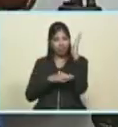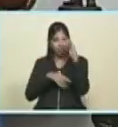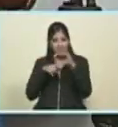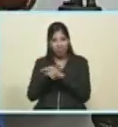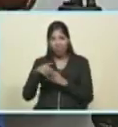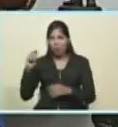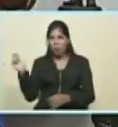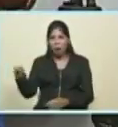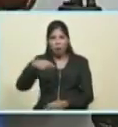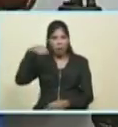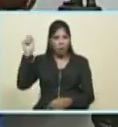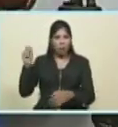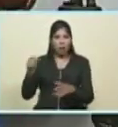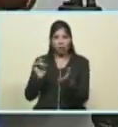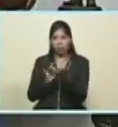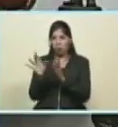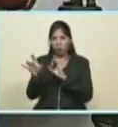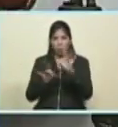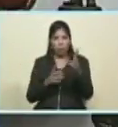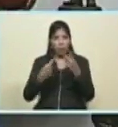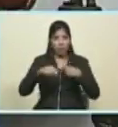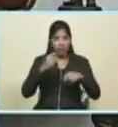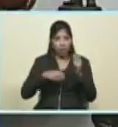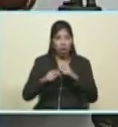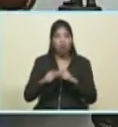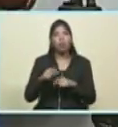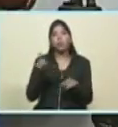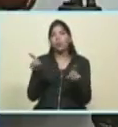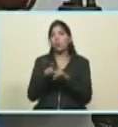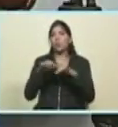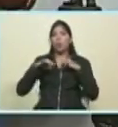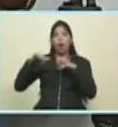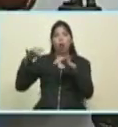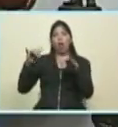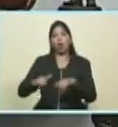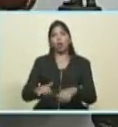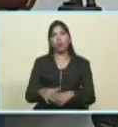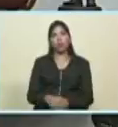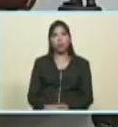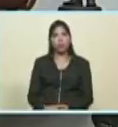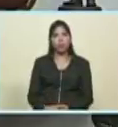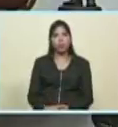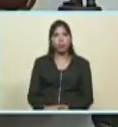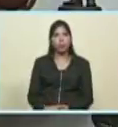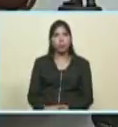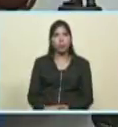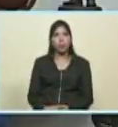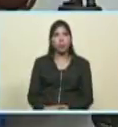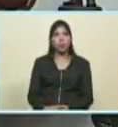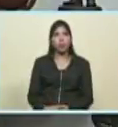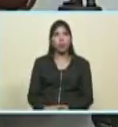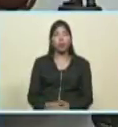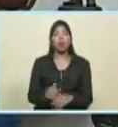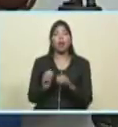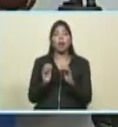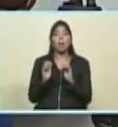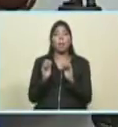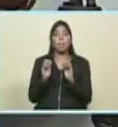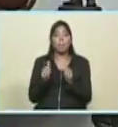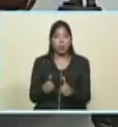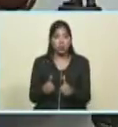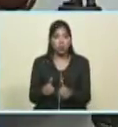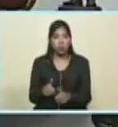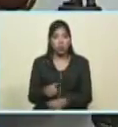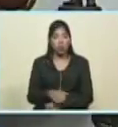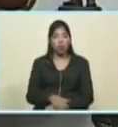a toda la curia católica de los templos venezolanos. Empezando por Monseñor Rampo. Ramón, ¿qué se llama?